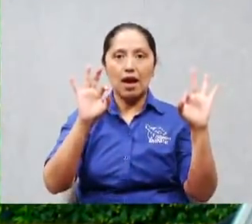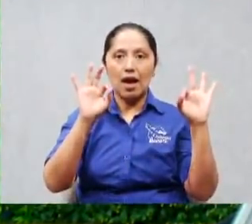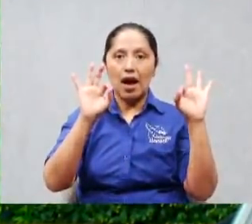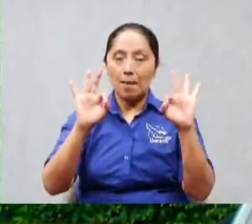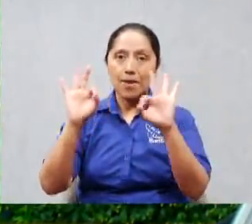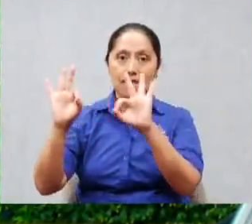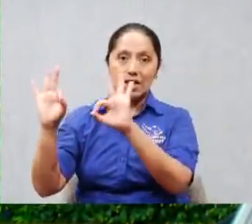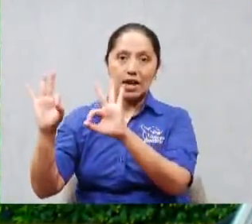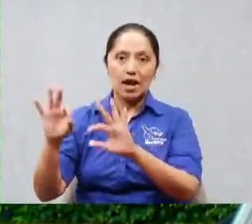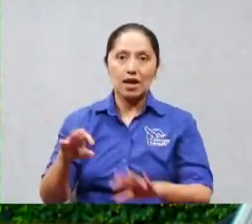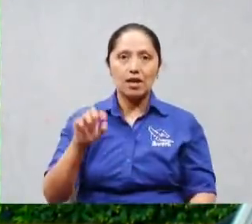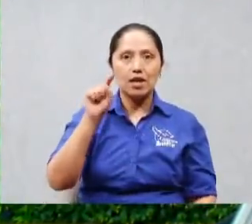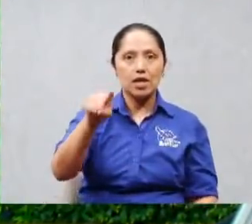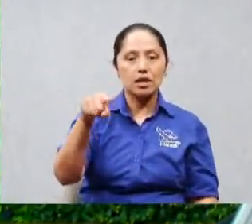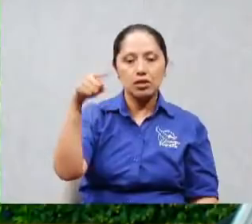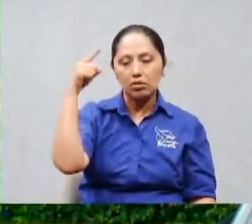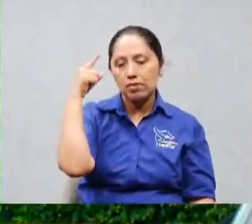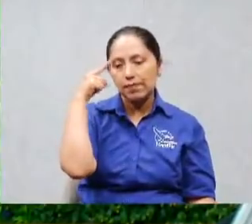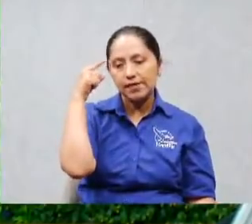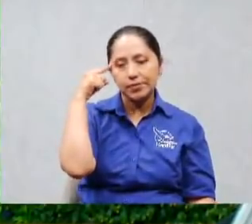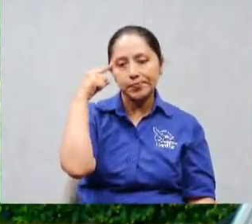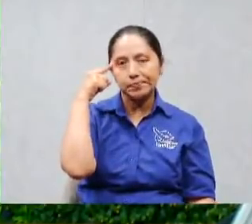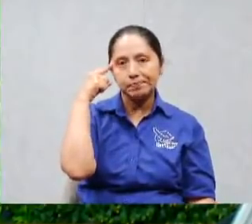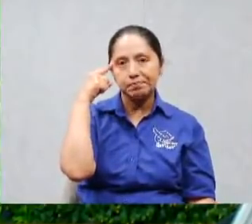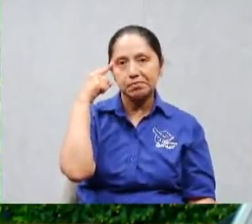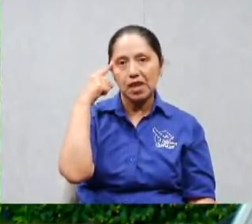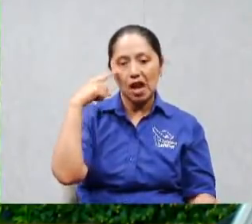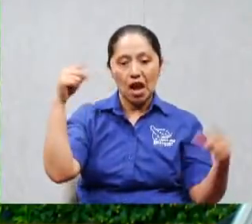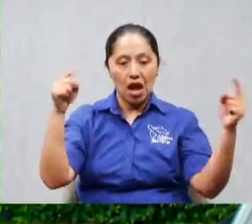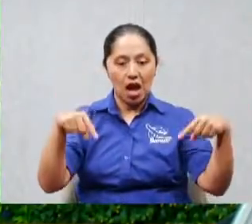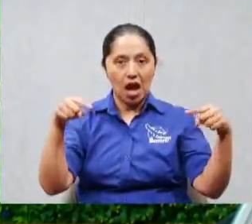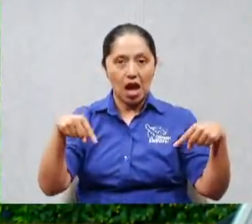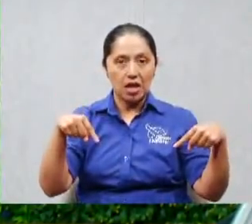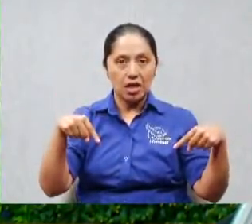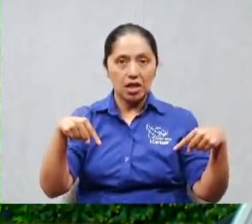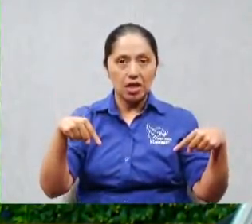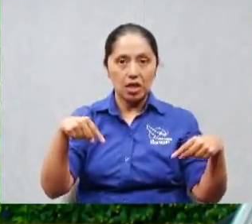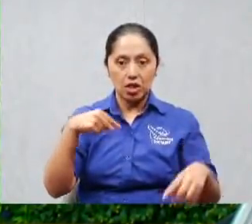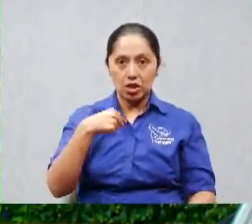este lugar no me aprecian a mí ¿cómo es posible? este es un nuevo